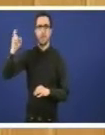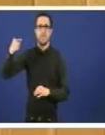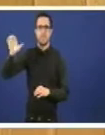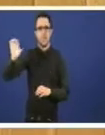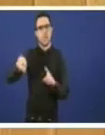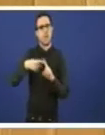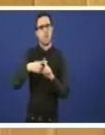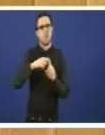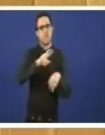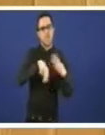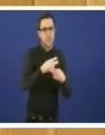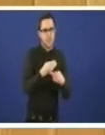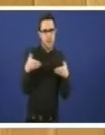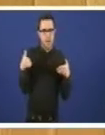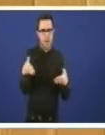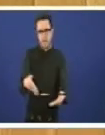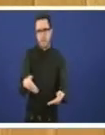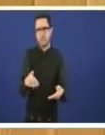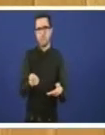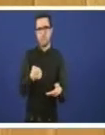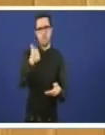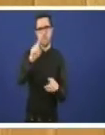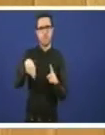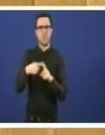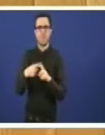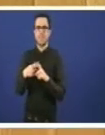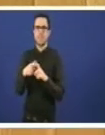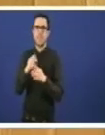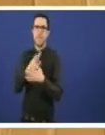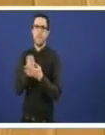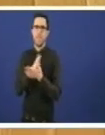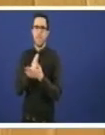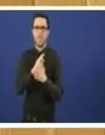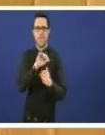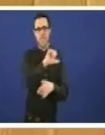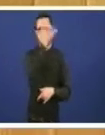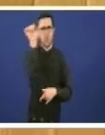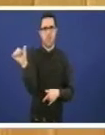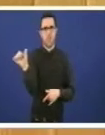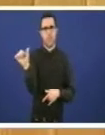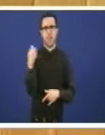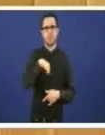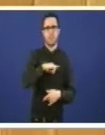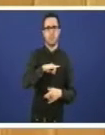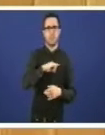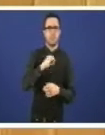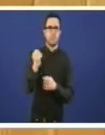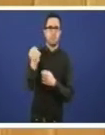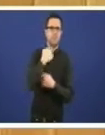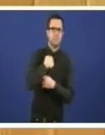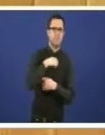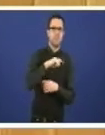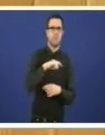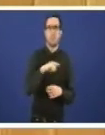frente ao 24% da media europea de reciclase ou da zoito de compostase. Tampouco nos valen, señor